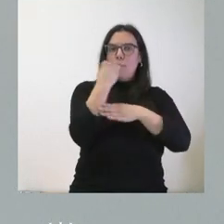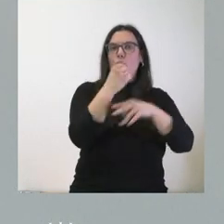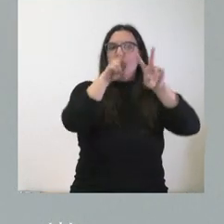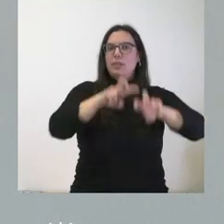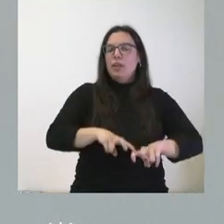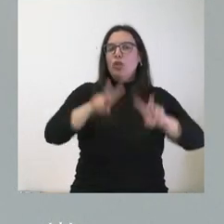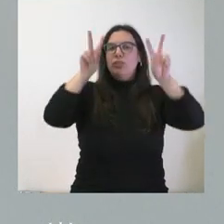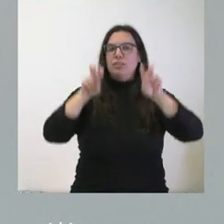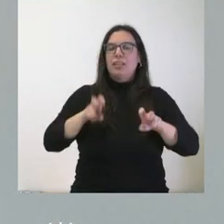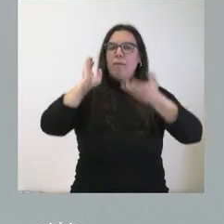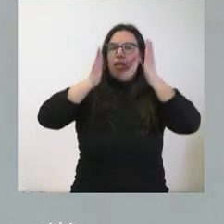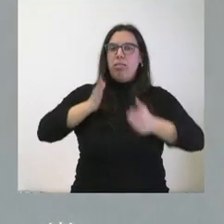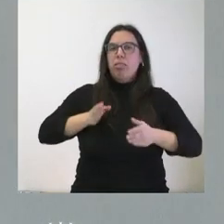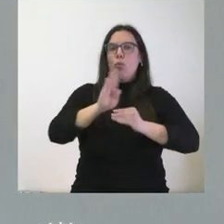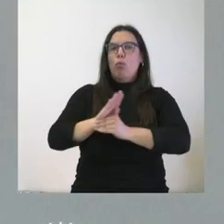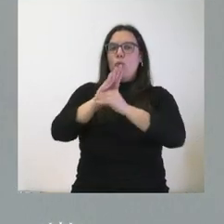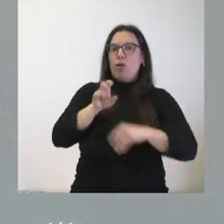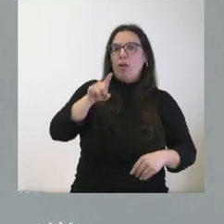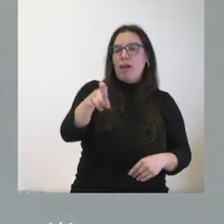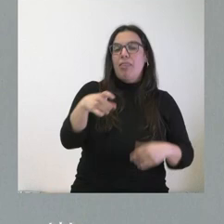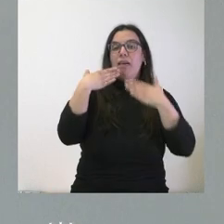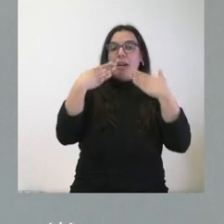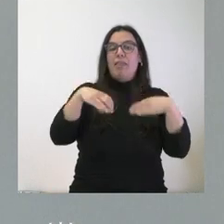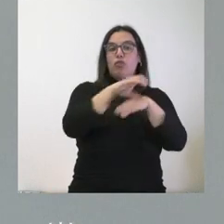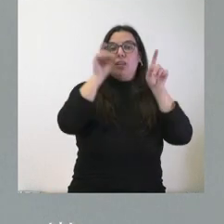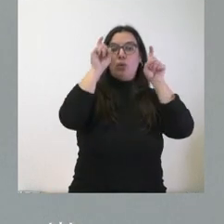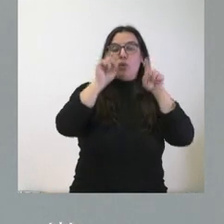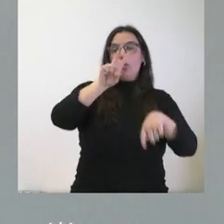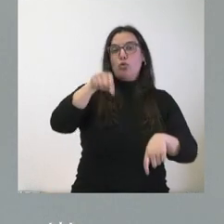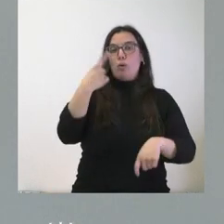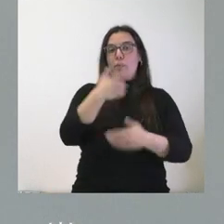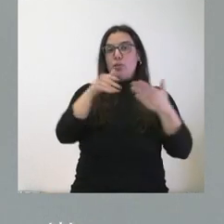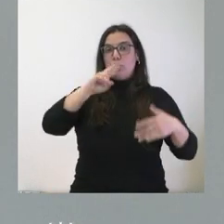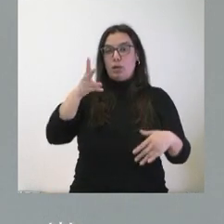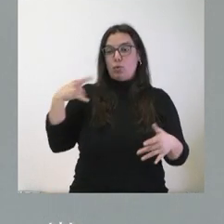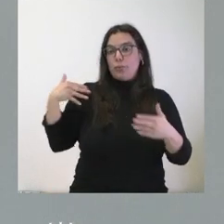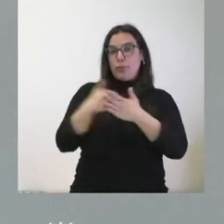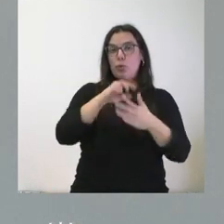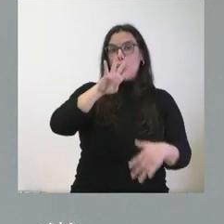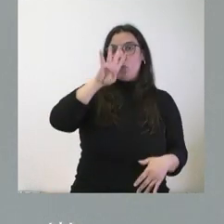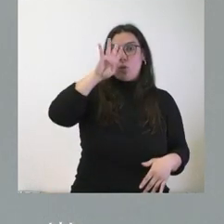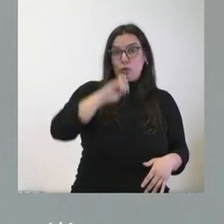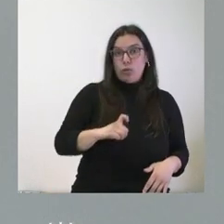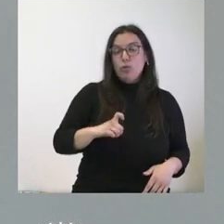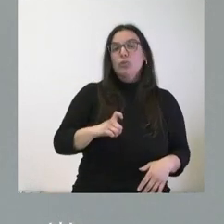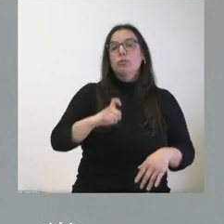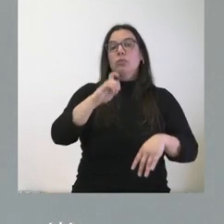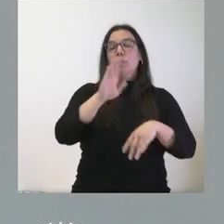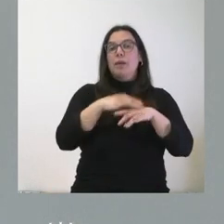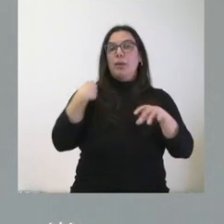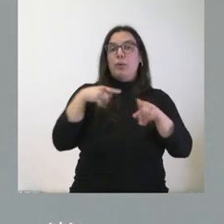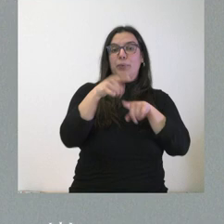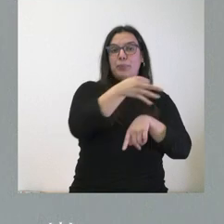materia del tratamiento del cáncer. A través de la Consejería de Educación, 2,1 millones de euros en los últimos cuatro años para las carreras de excelencia,